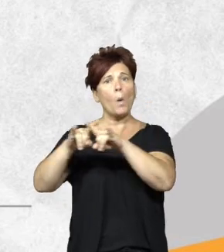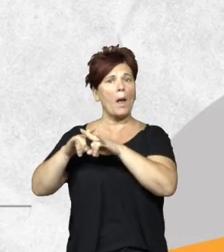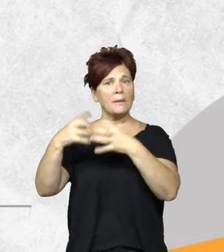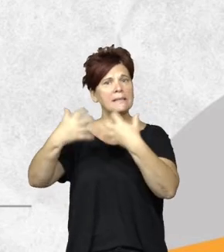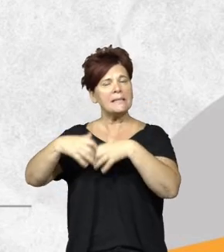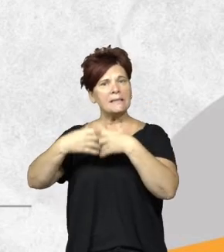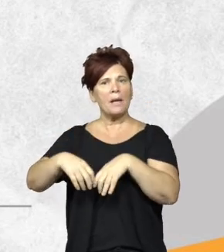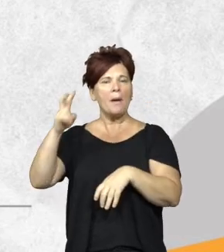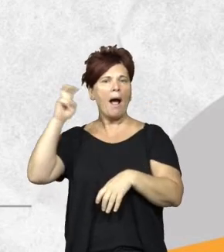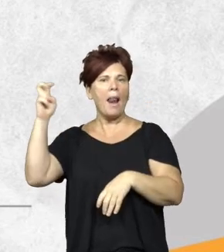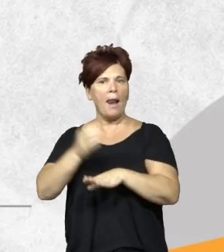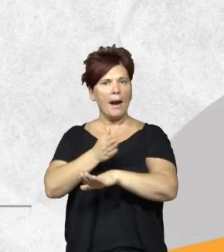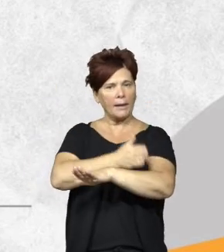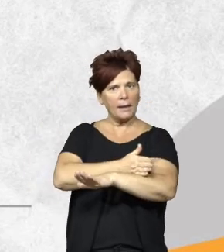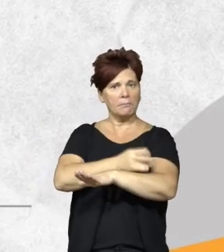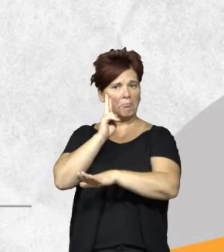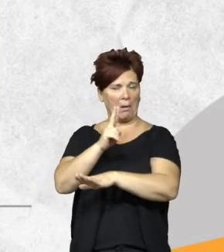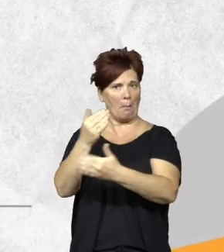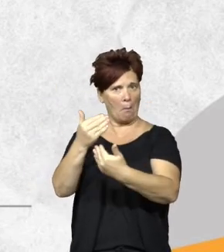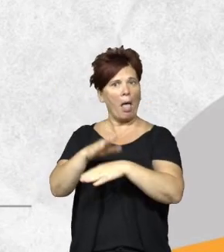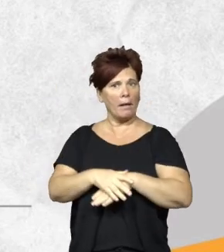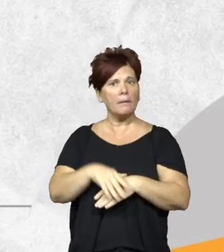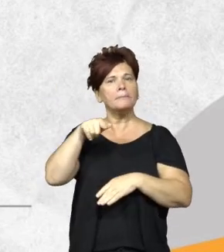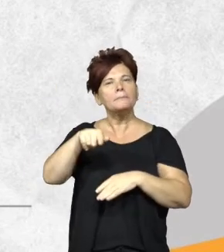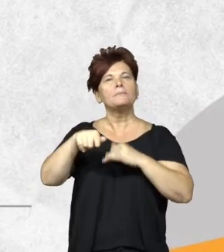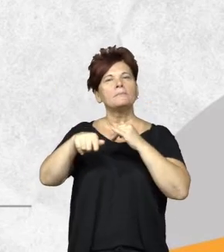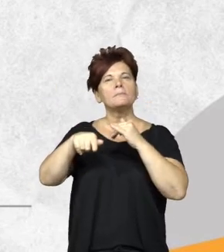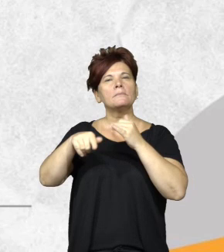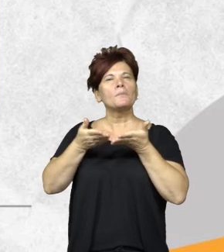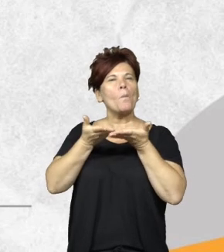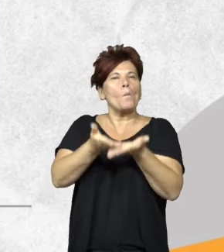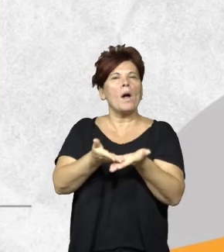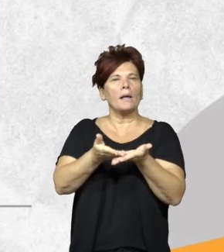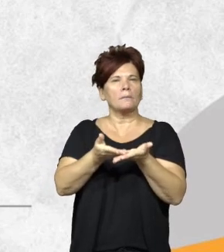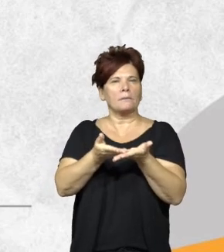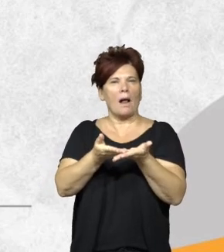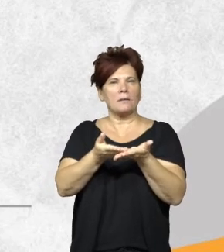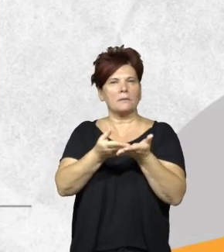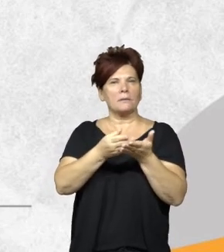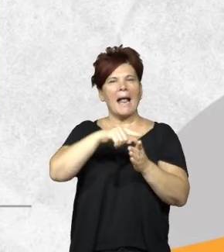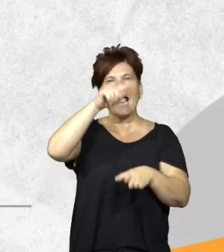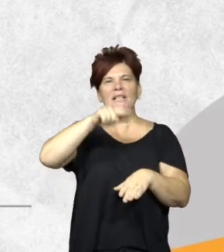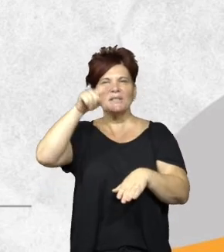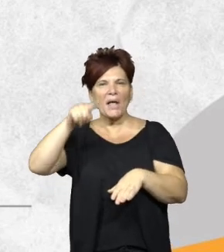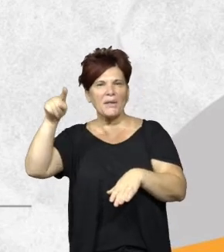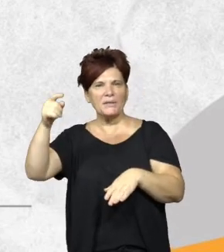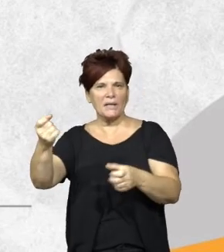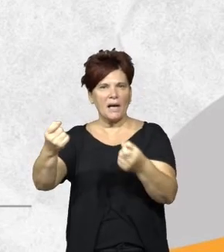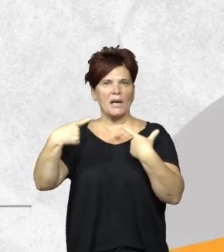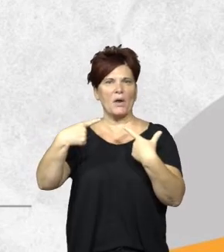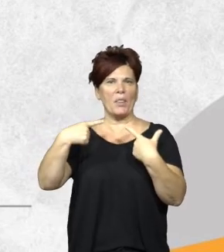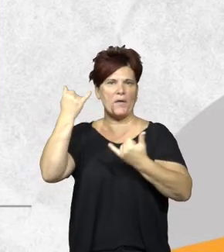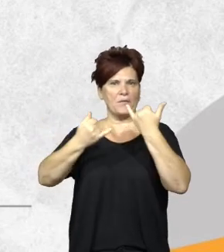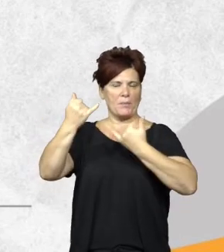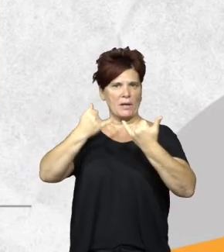sistema de alerta temprana que cuenta justamente presenta las principales estadísticas que podemos obtener de estos